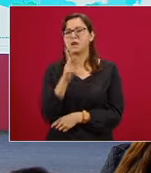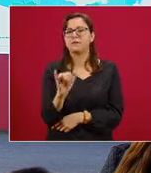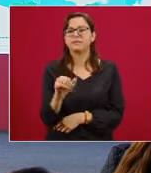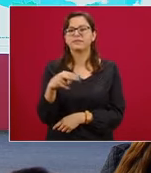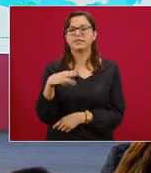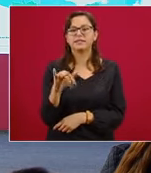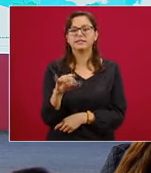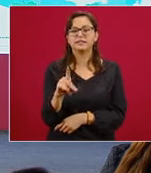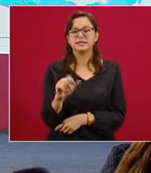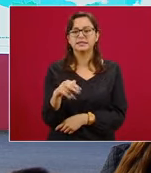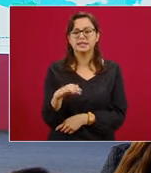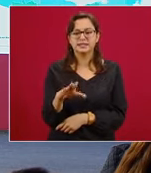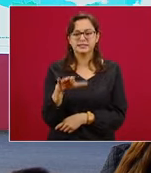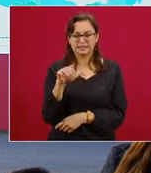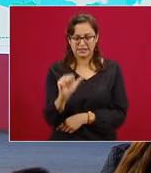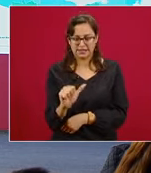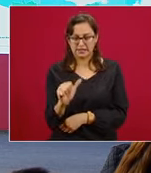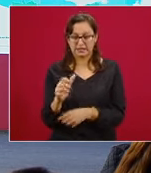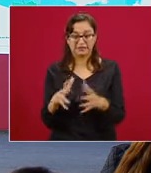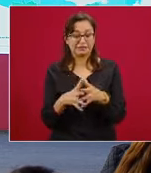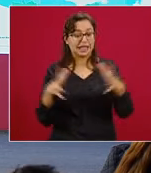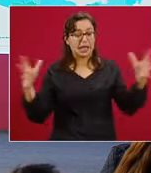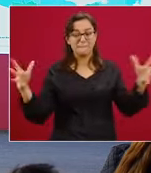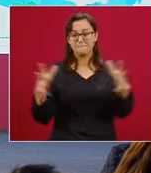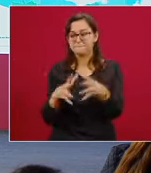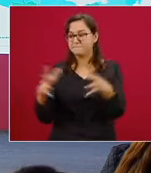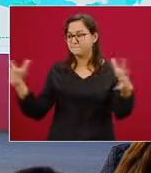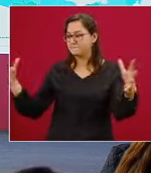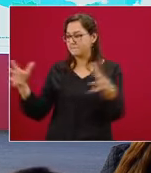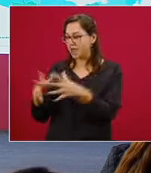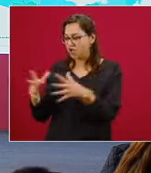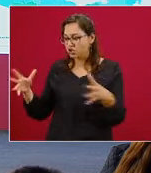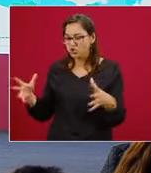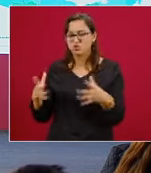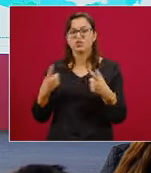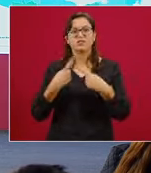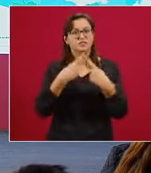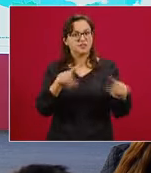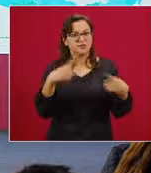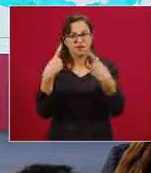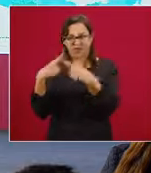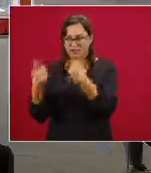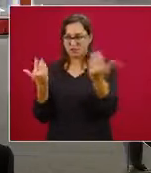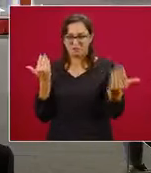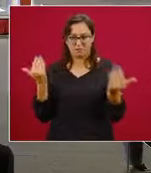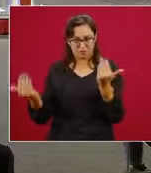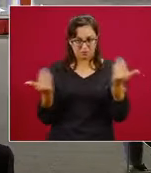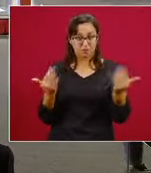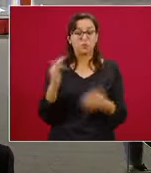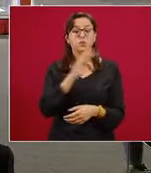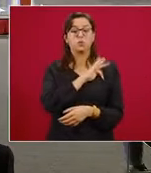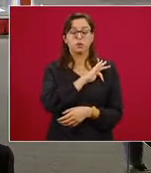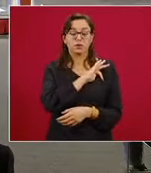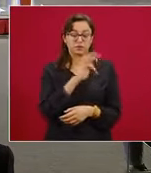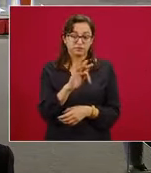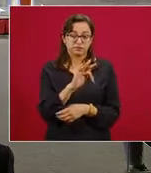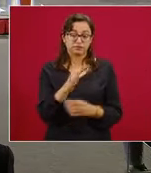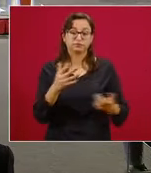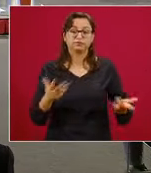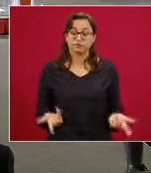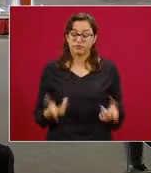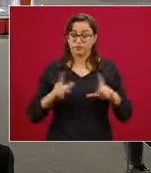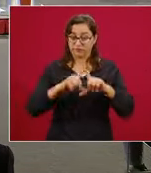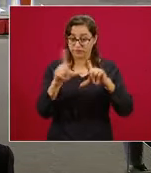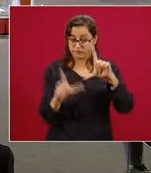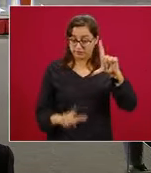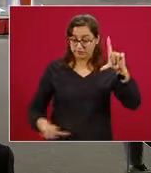poblaciones de distinto tamaño. Aquí hay una comparación equilibrada entre las entidades federativas, puesto que estamos considerando que hay